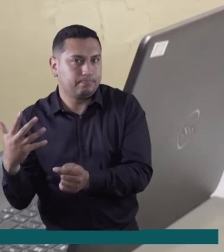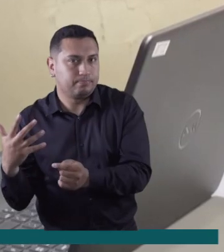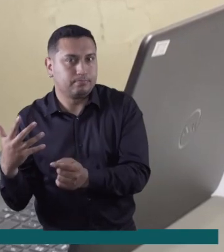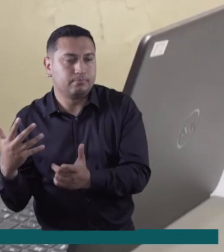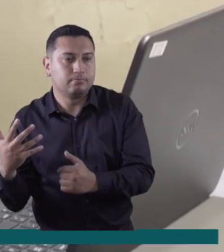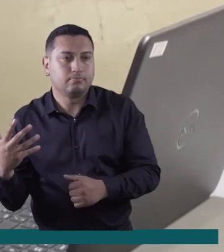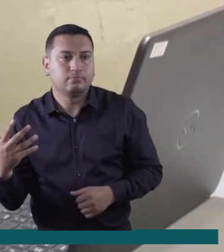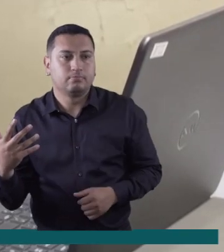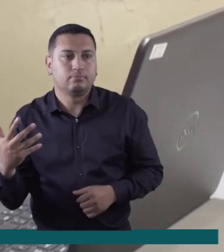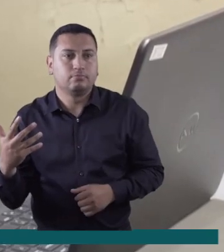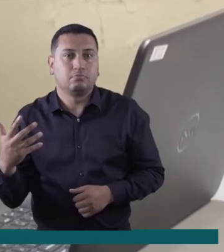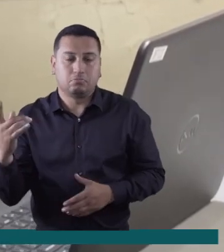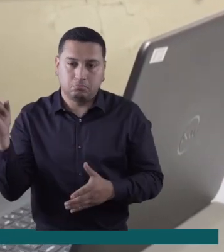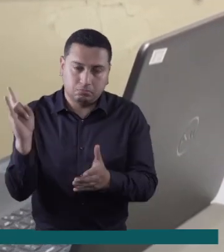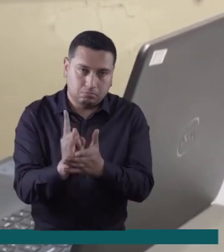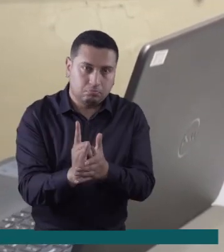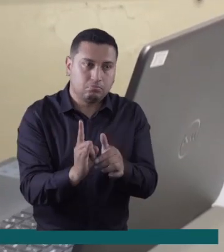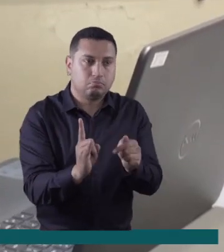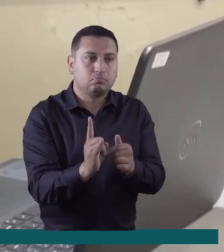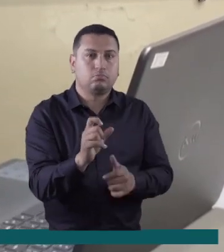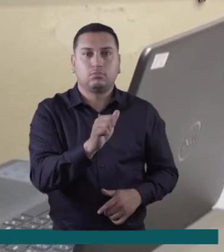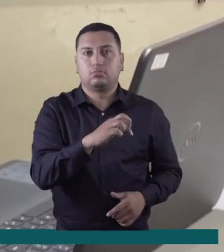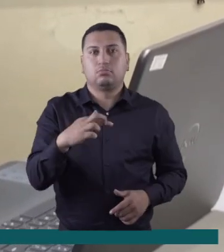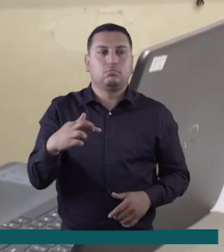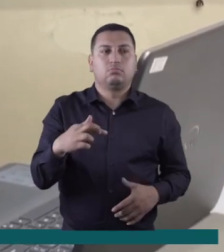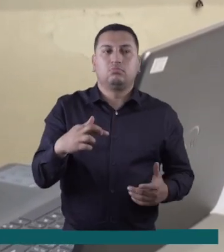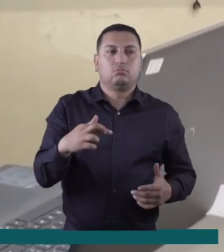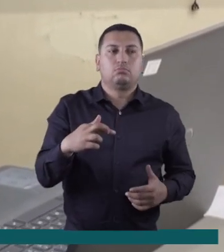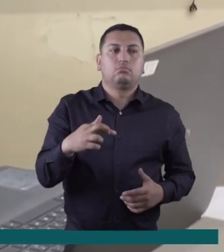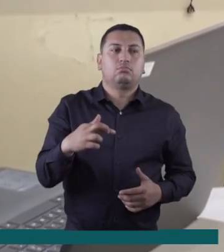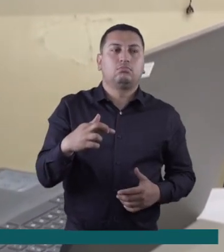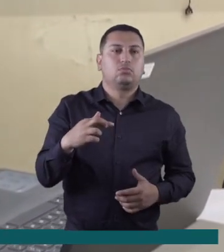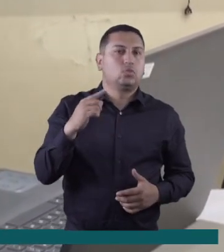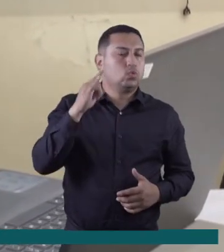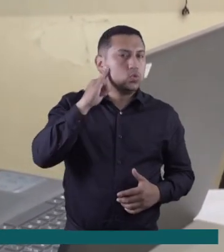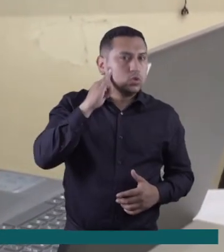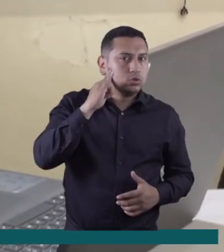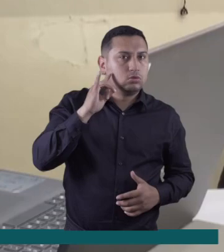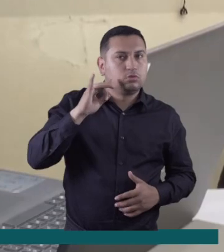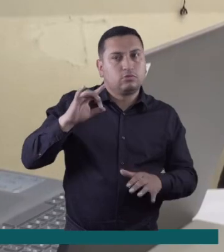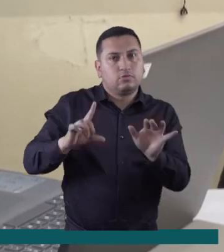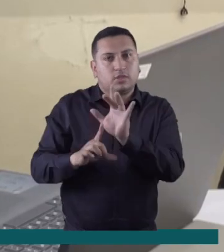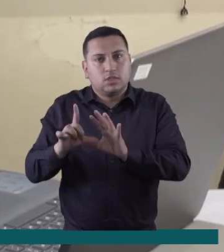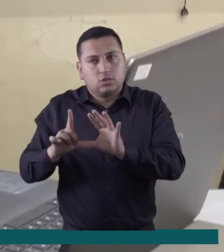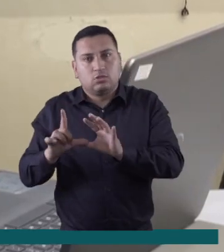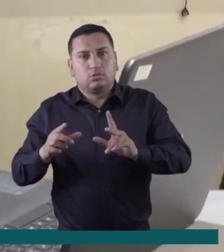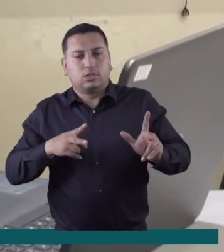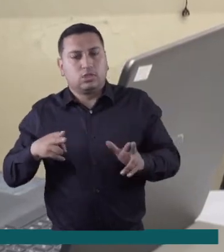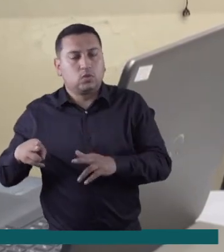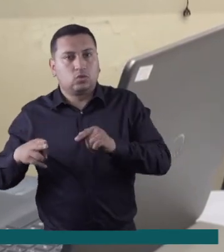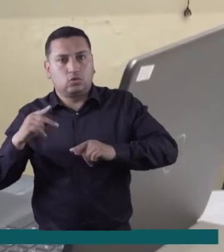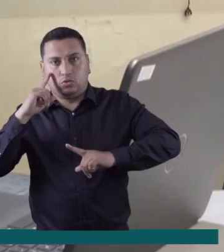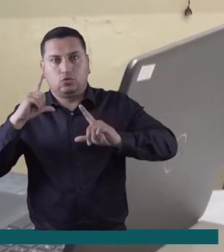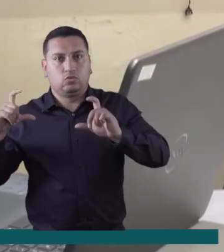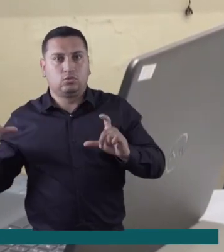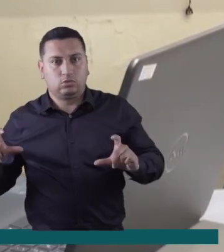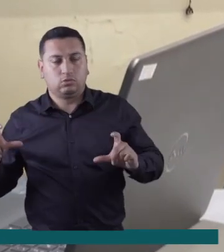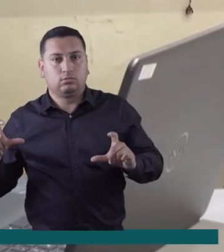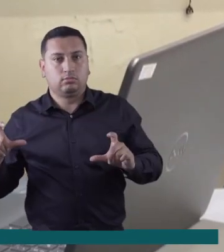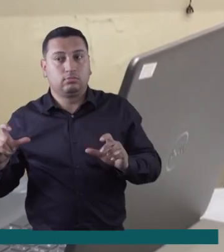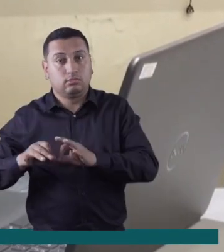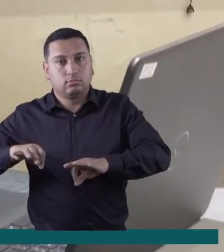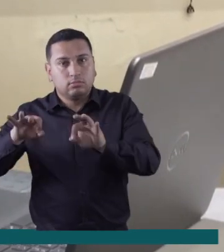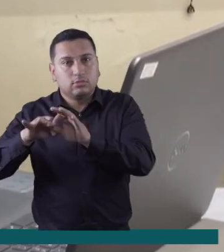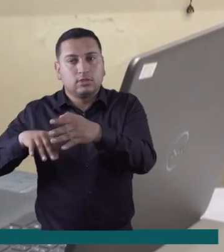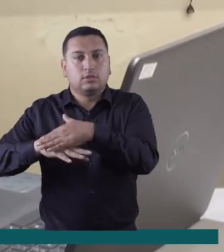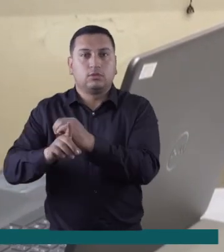aplicaciones como mejoras de sonido, mejoras de video, editores de fotografía. Y pues muy importante el hecho